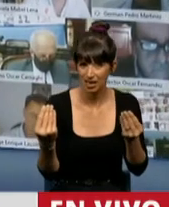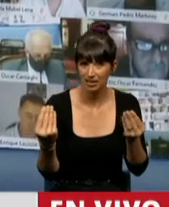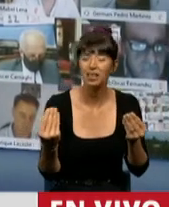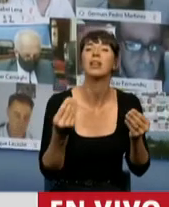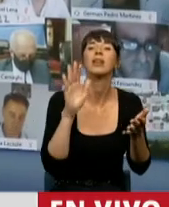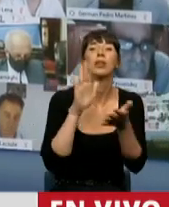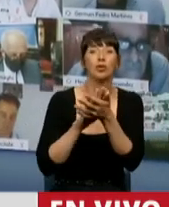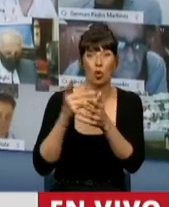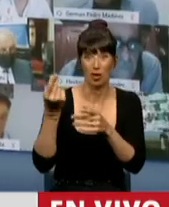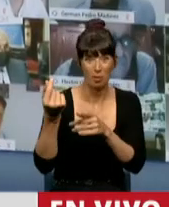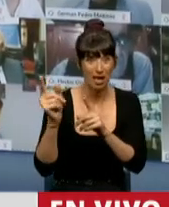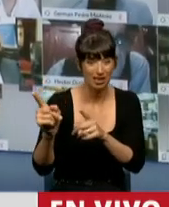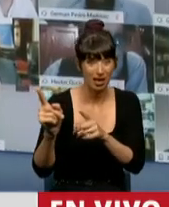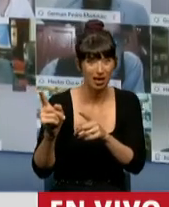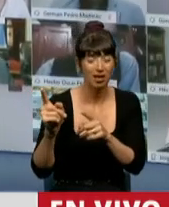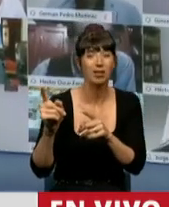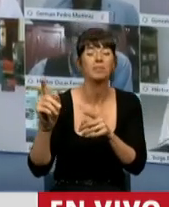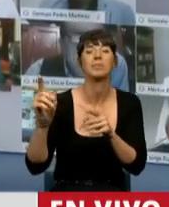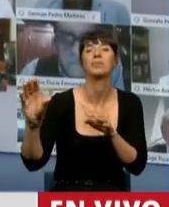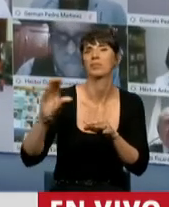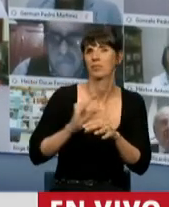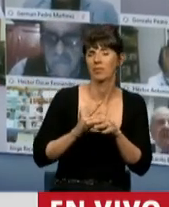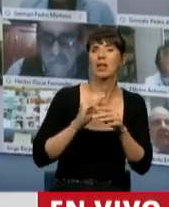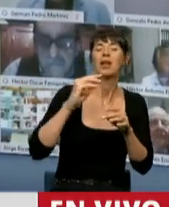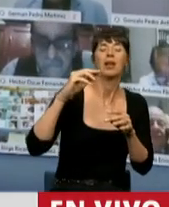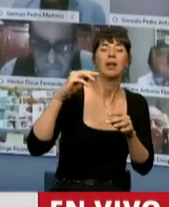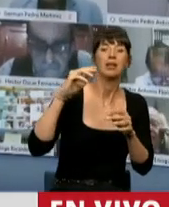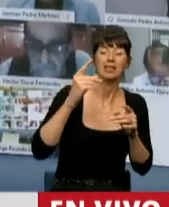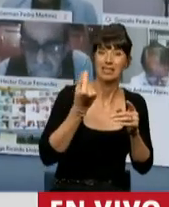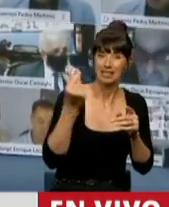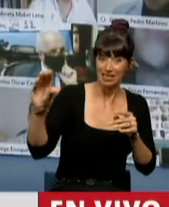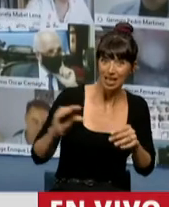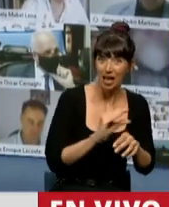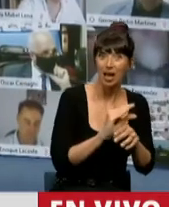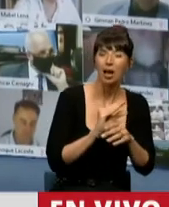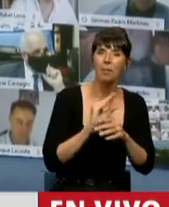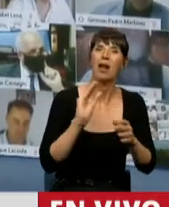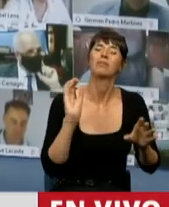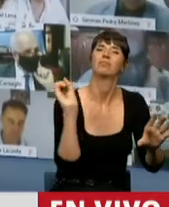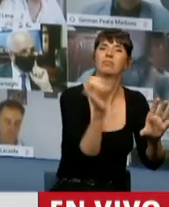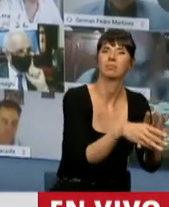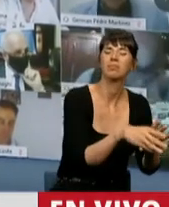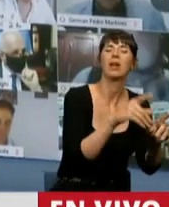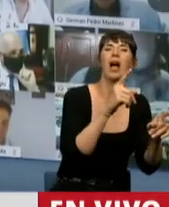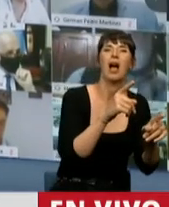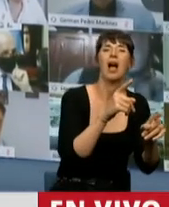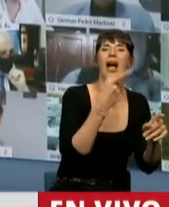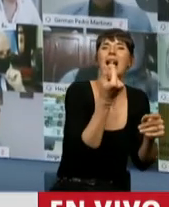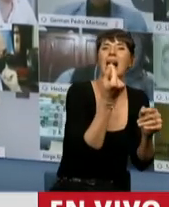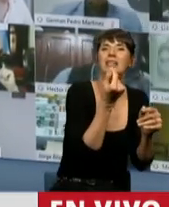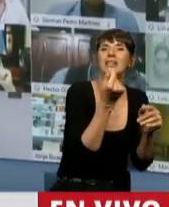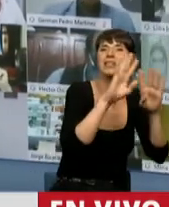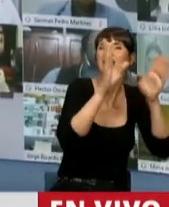reparación histórica del pago del FGS para pasarlo al Tesoro Nacional. Por eso me parece